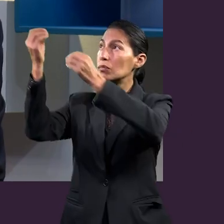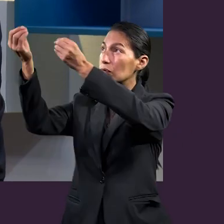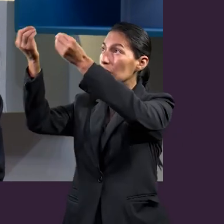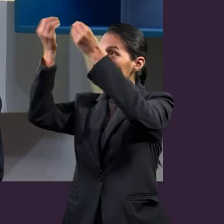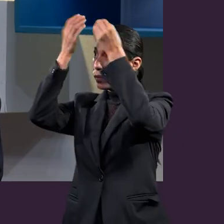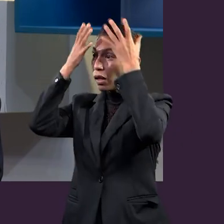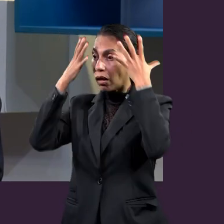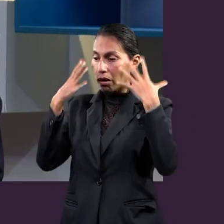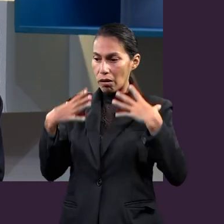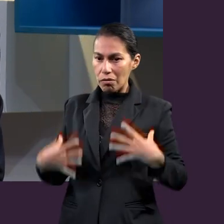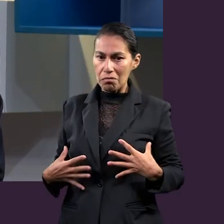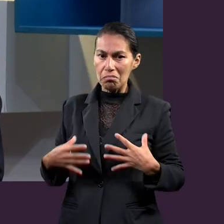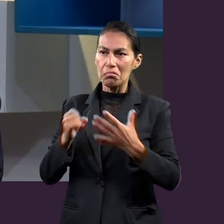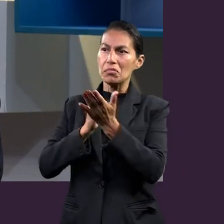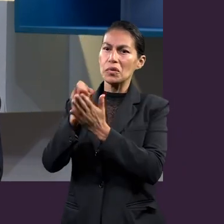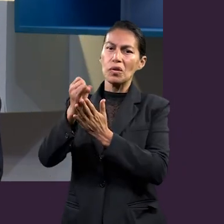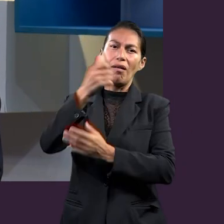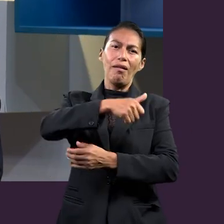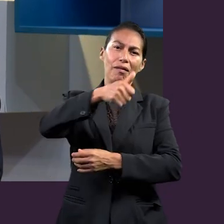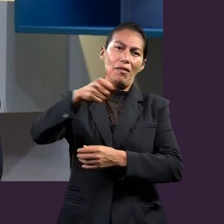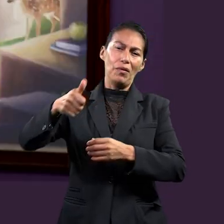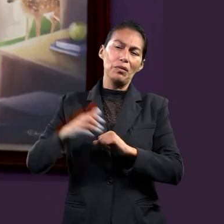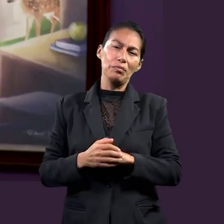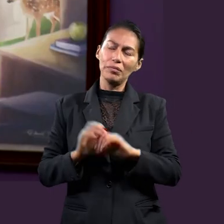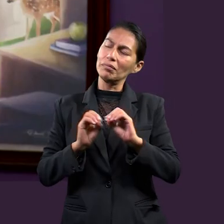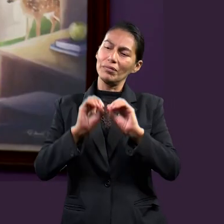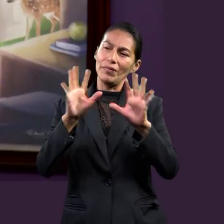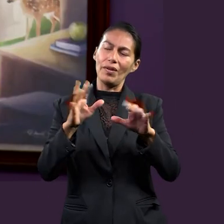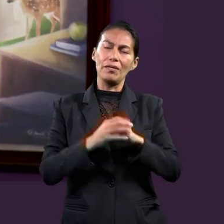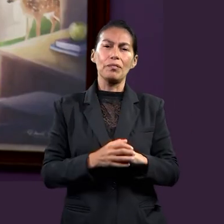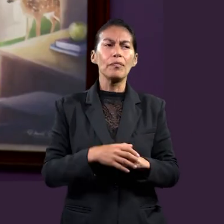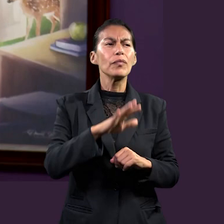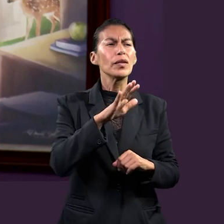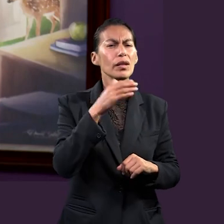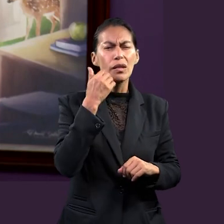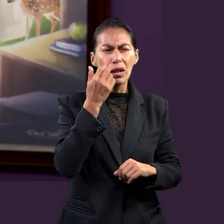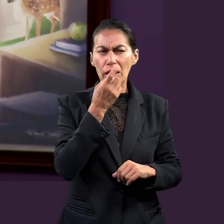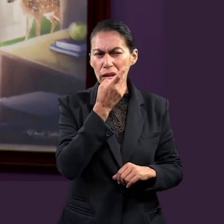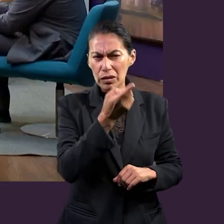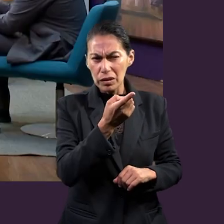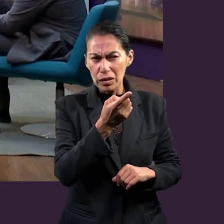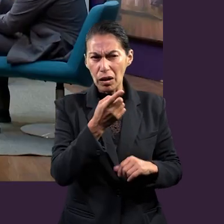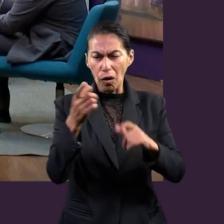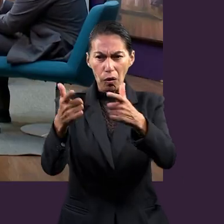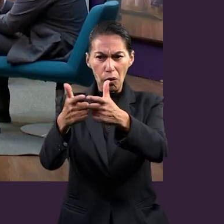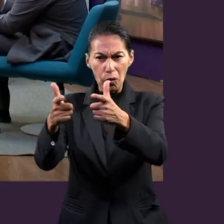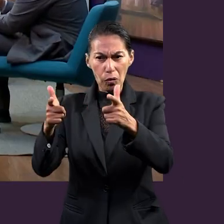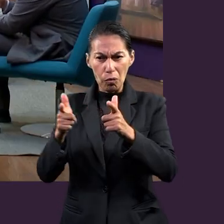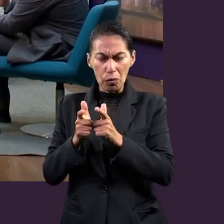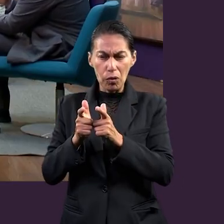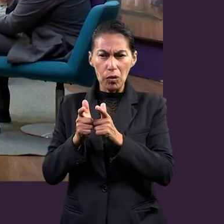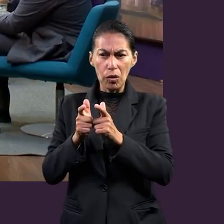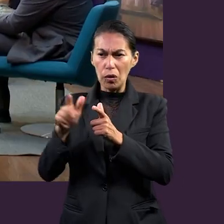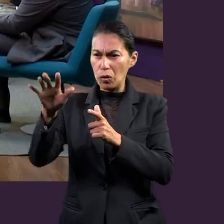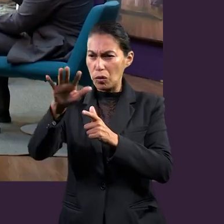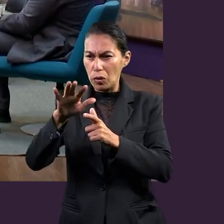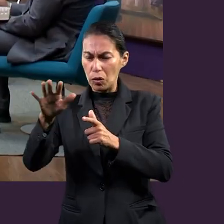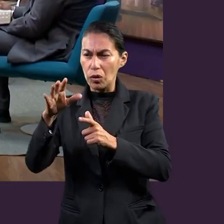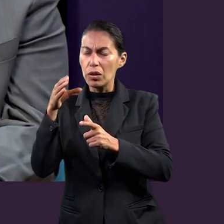para yo ponerme esa armadura, la división es individual. Individua, claro. Yo quisiera agregar algo sobre el hecho de que es